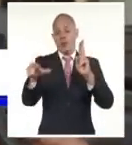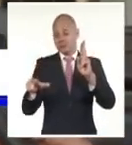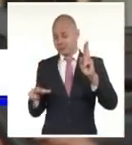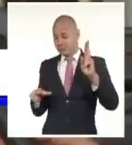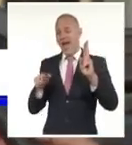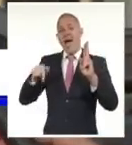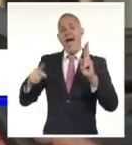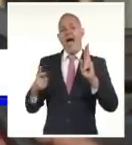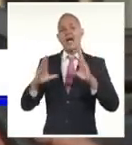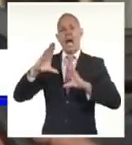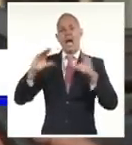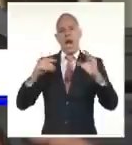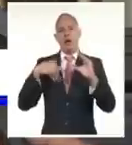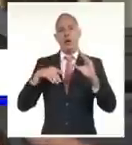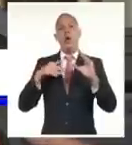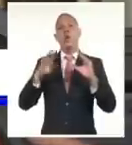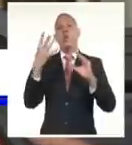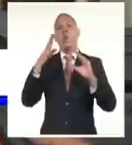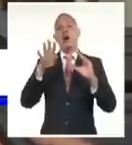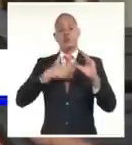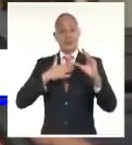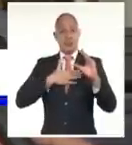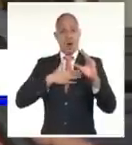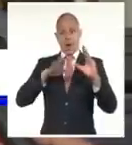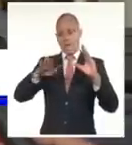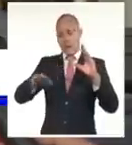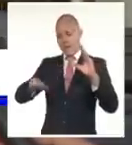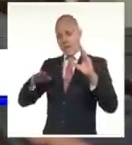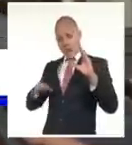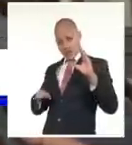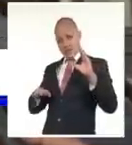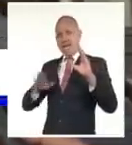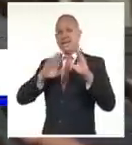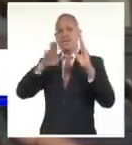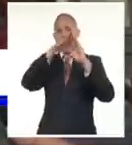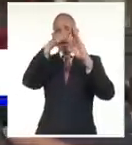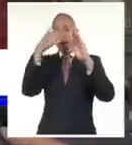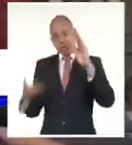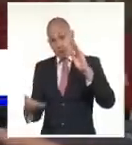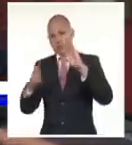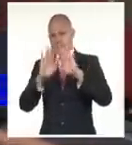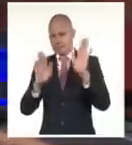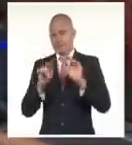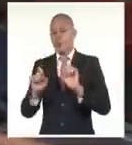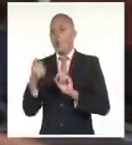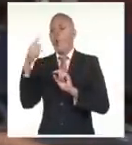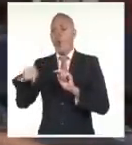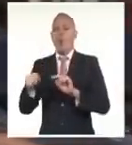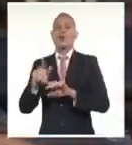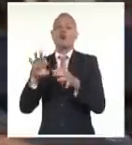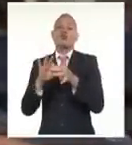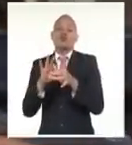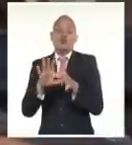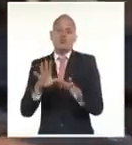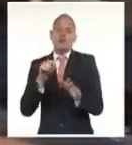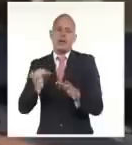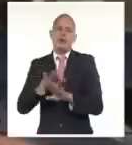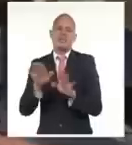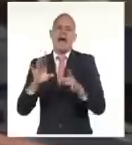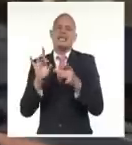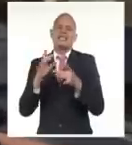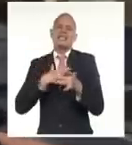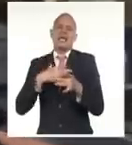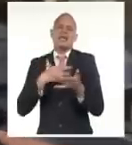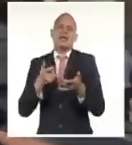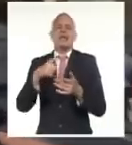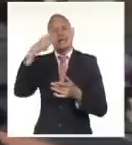son de personas particulares, de esos 4 hay 3 que están asegurados y hay uno que se investiga, evidentemente todas las afectaciones que puedan haber